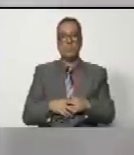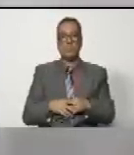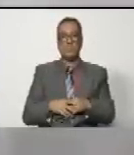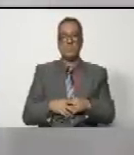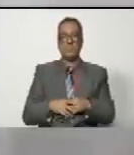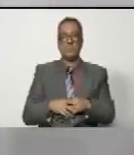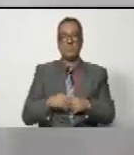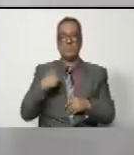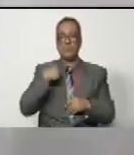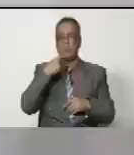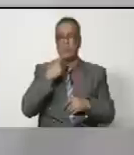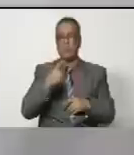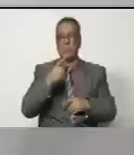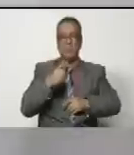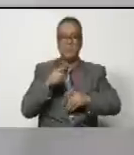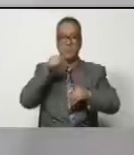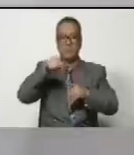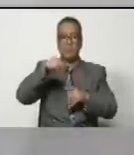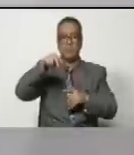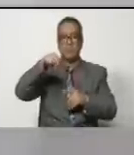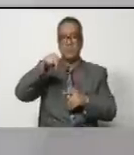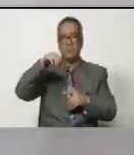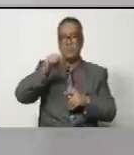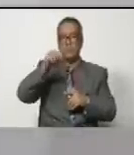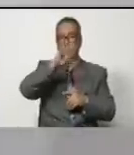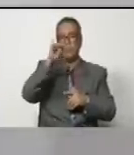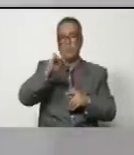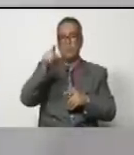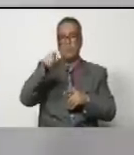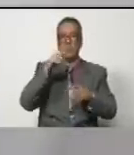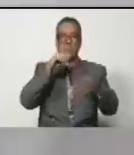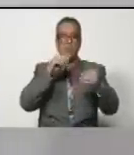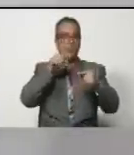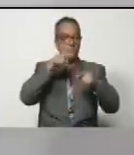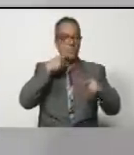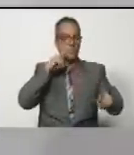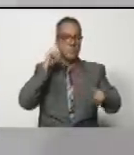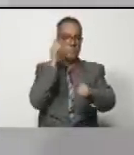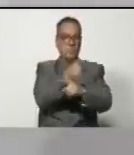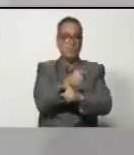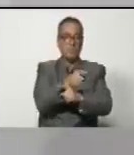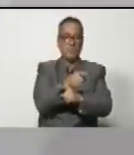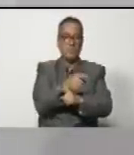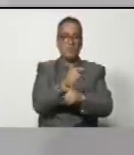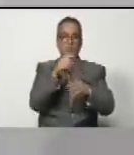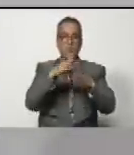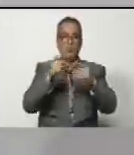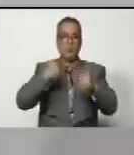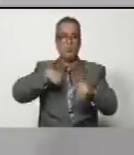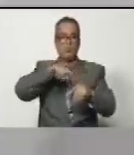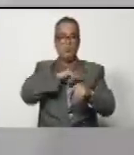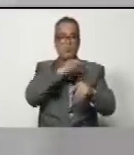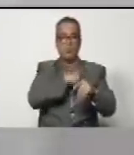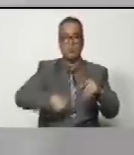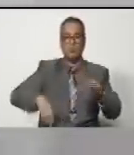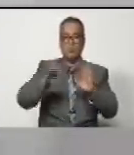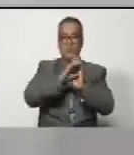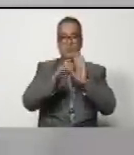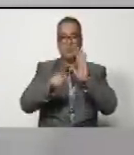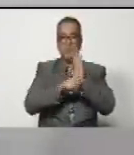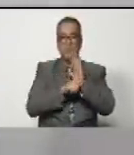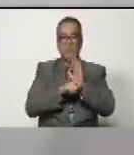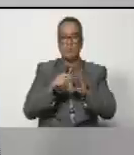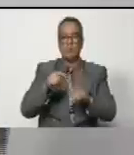Y digo el gobierno neonazi y fascista porque cuando ellos declaran señalan con epítetos a nuestro presidente constitucional